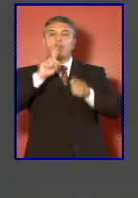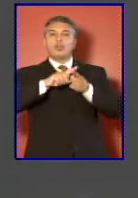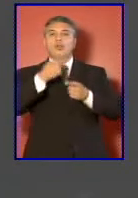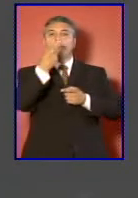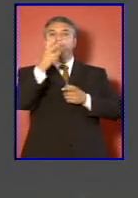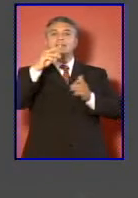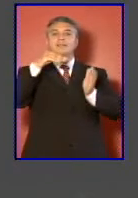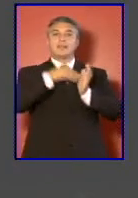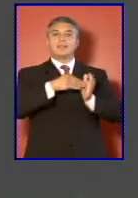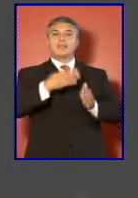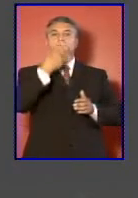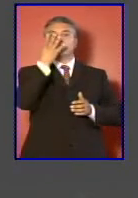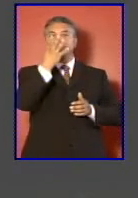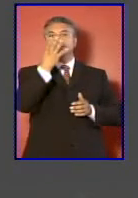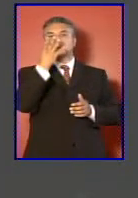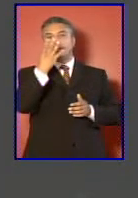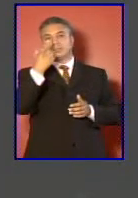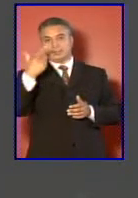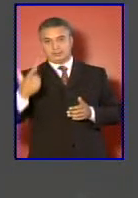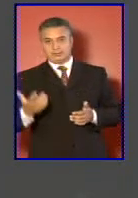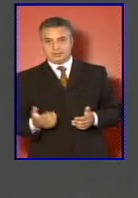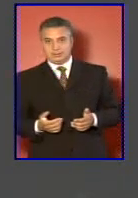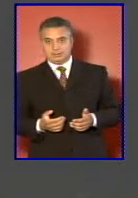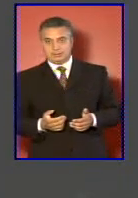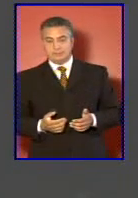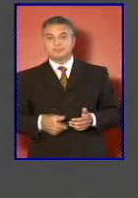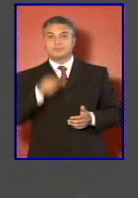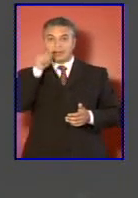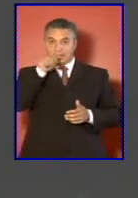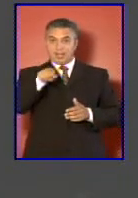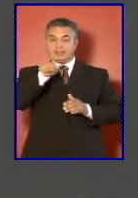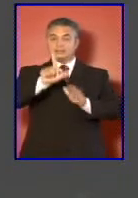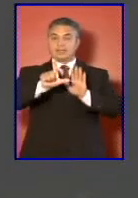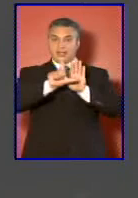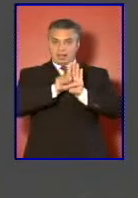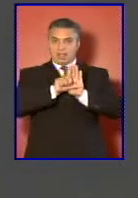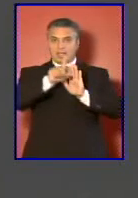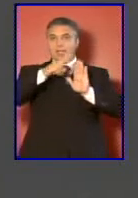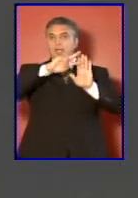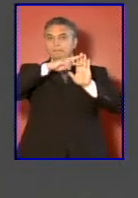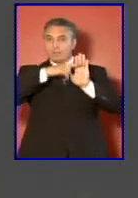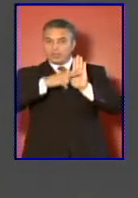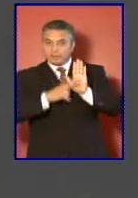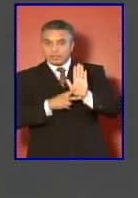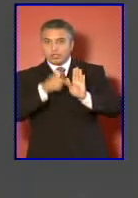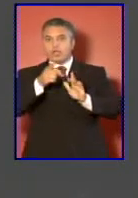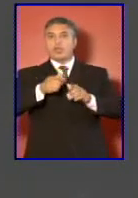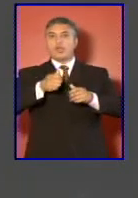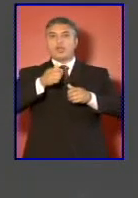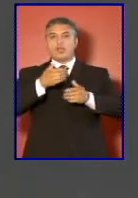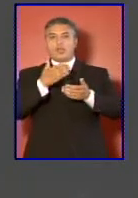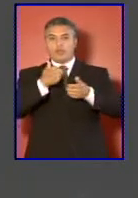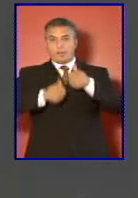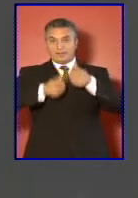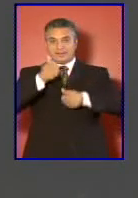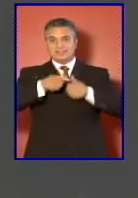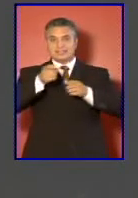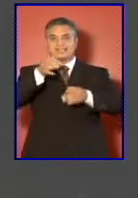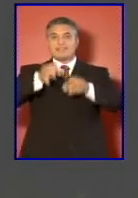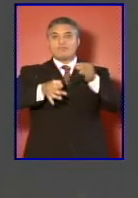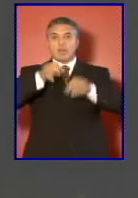.447. Esta ley modificó la competencia de los tribunales militares